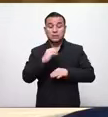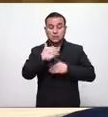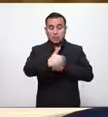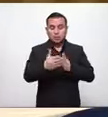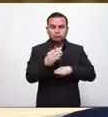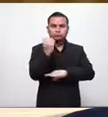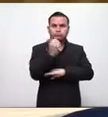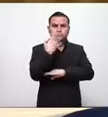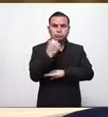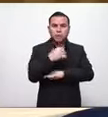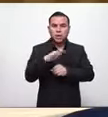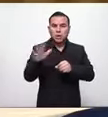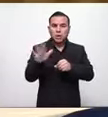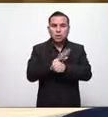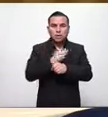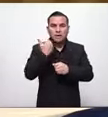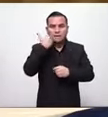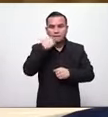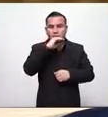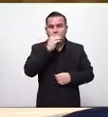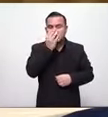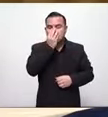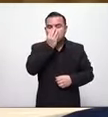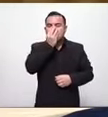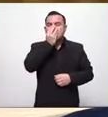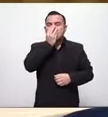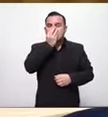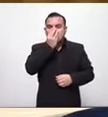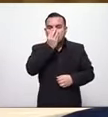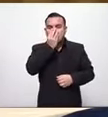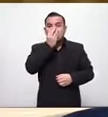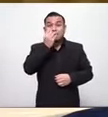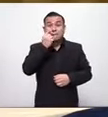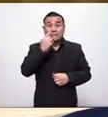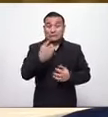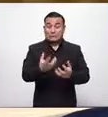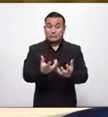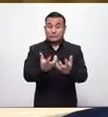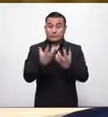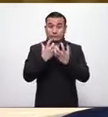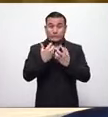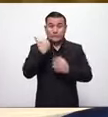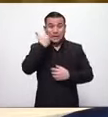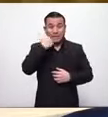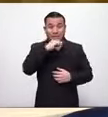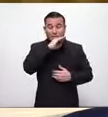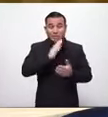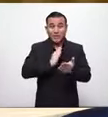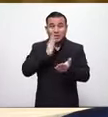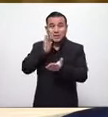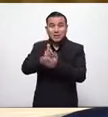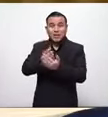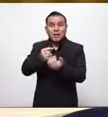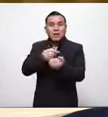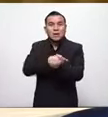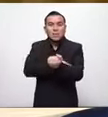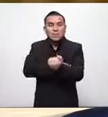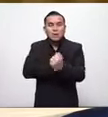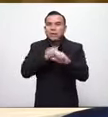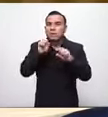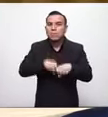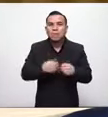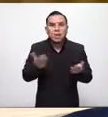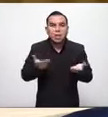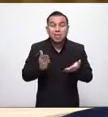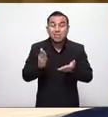y escuchar a los médicos que es una avalancha una demanda de personas llegando al hospital y sin poder hacer